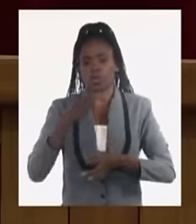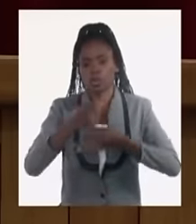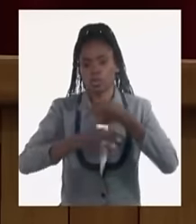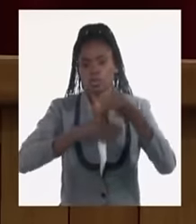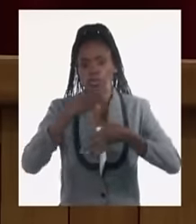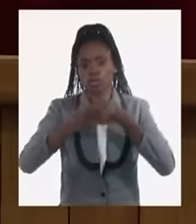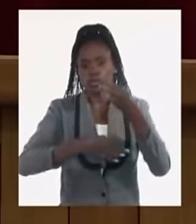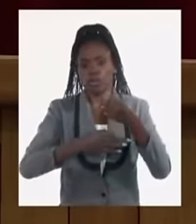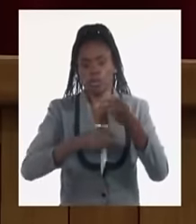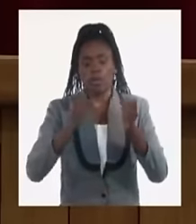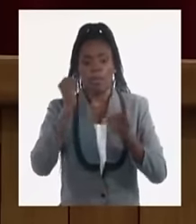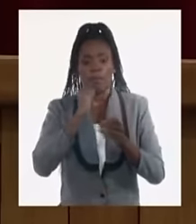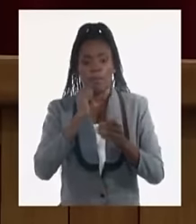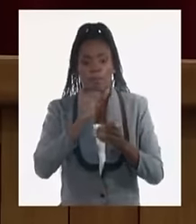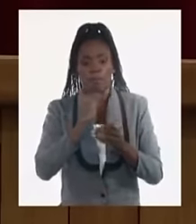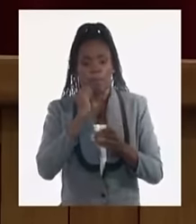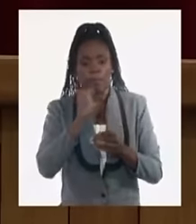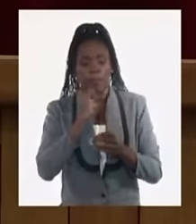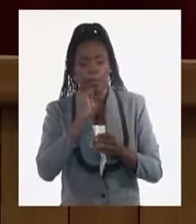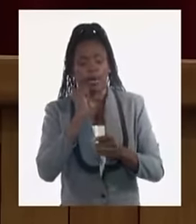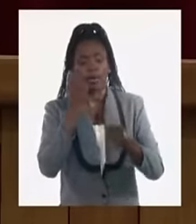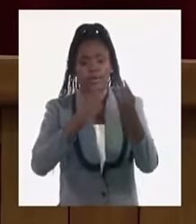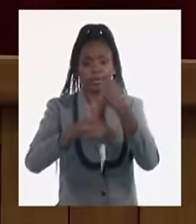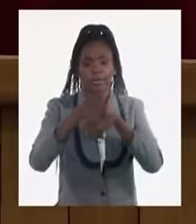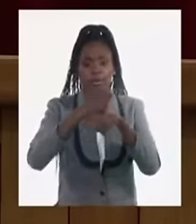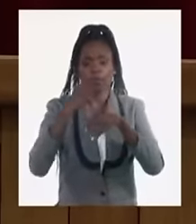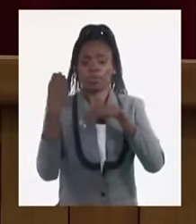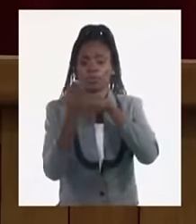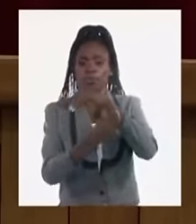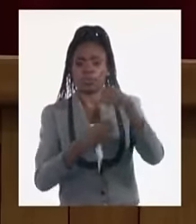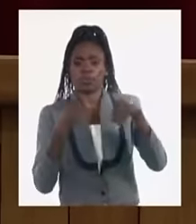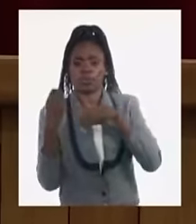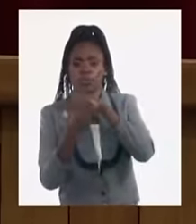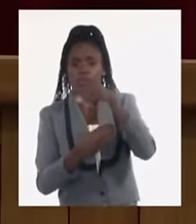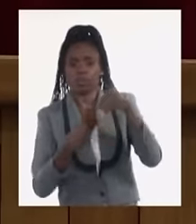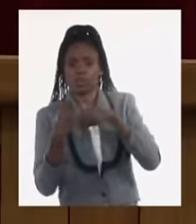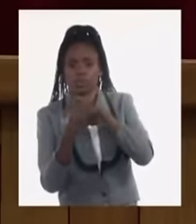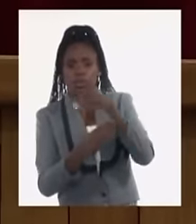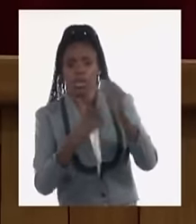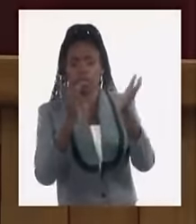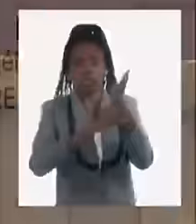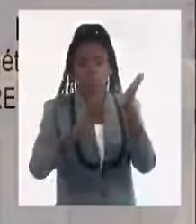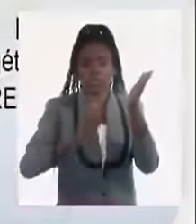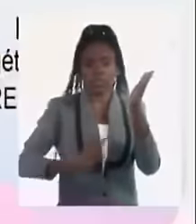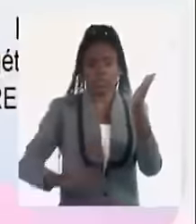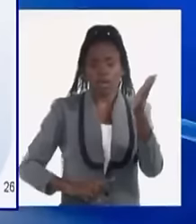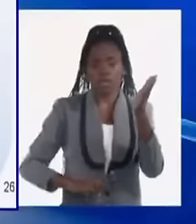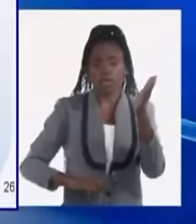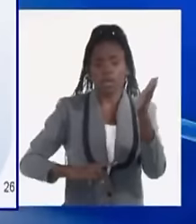estimular las inversiones para ir transformando la matriz energética del país.